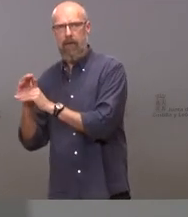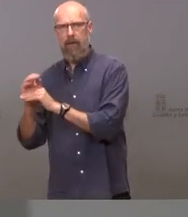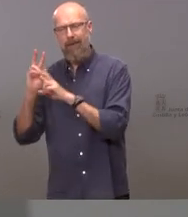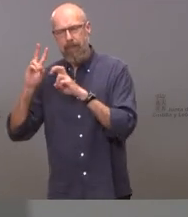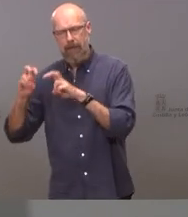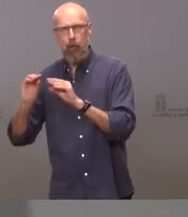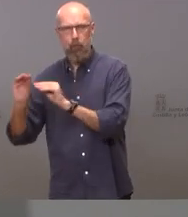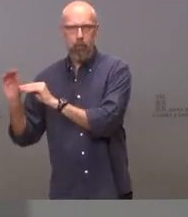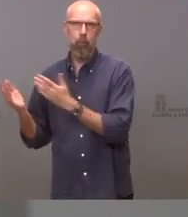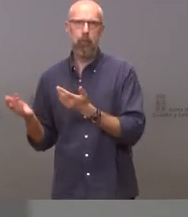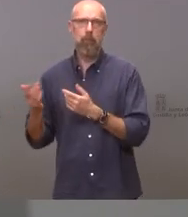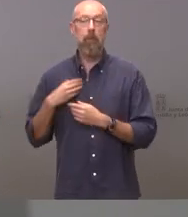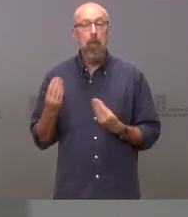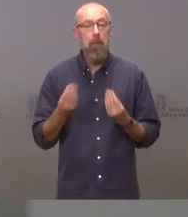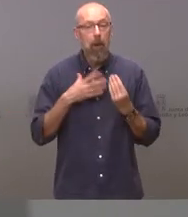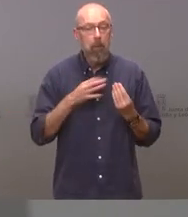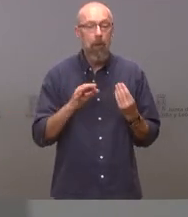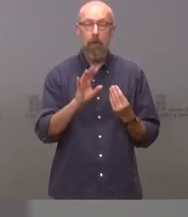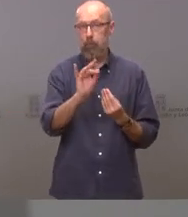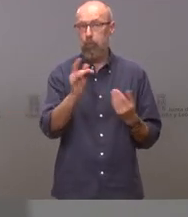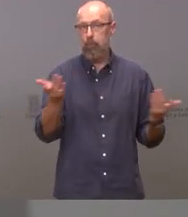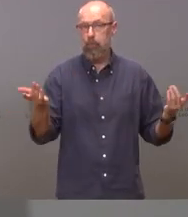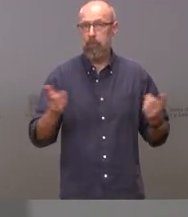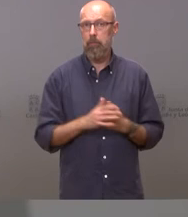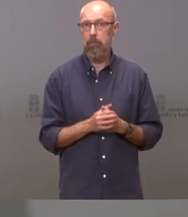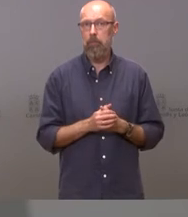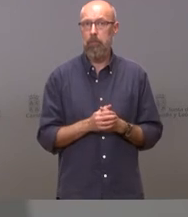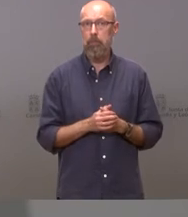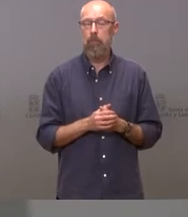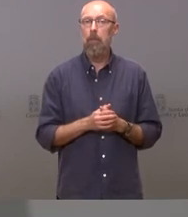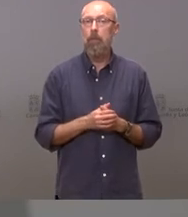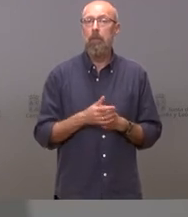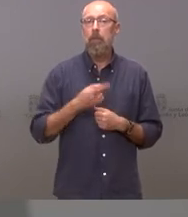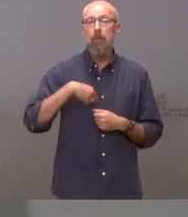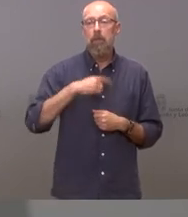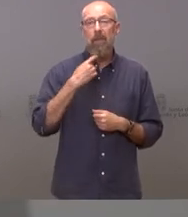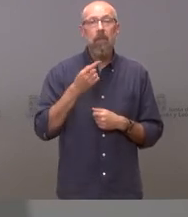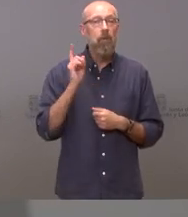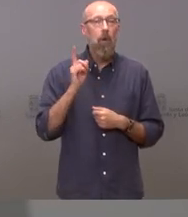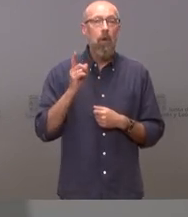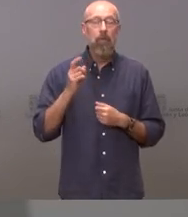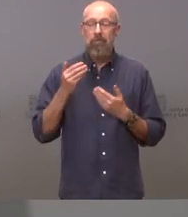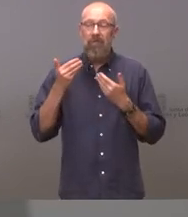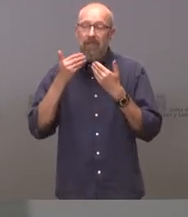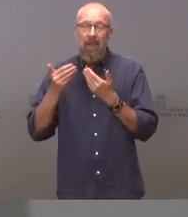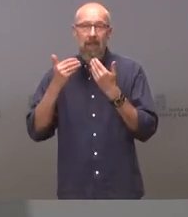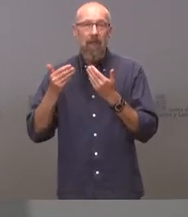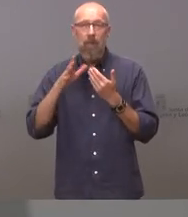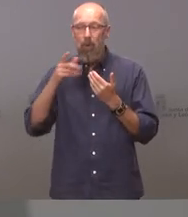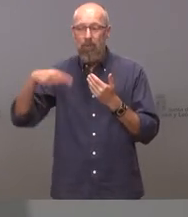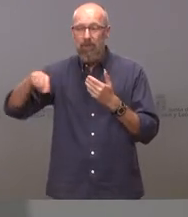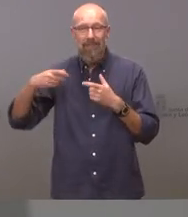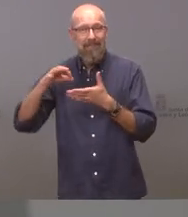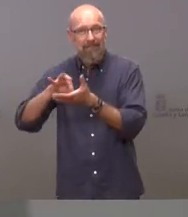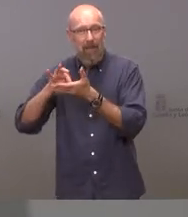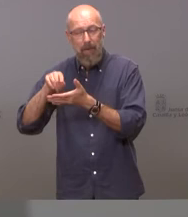¿se puede mejorar? sí no podemos más que tener palabras de agradecimiento al excelente funcionamiento del